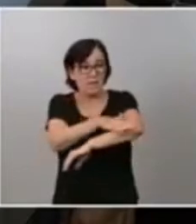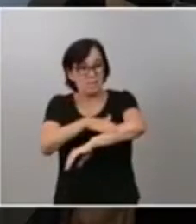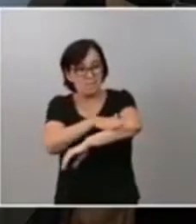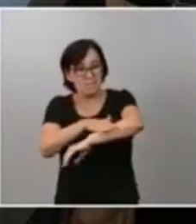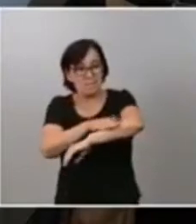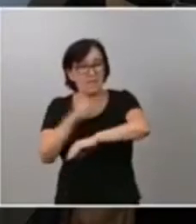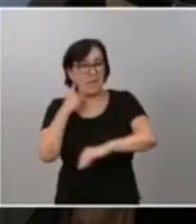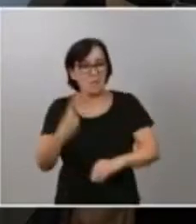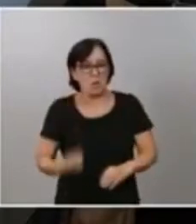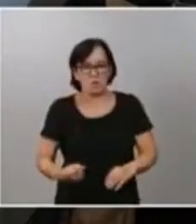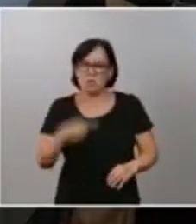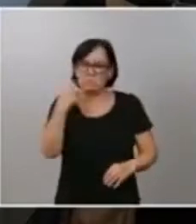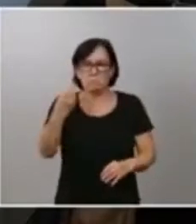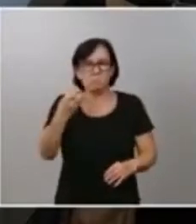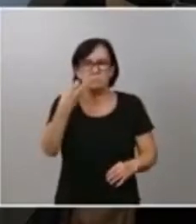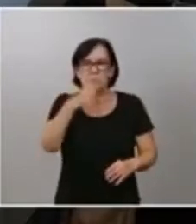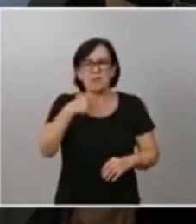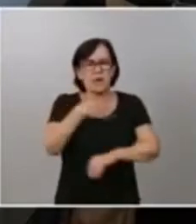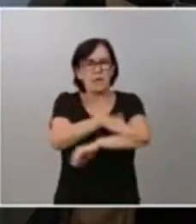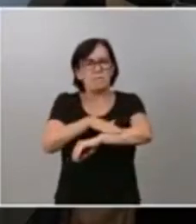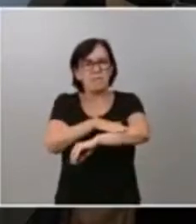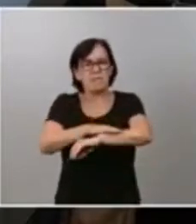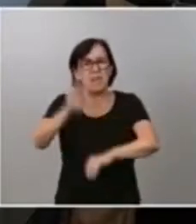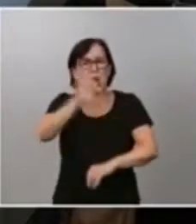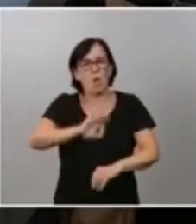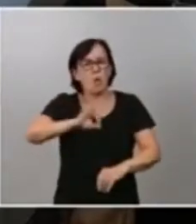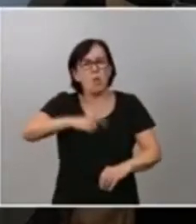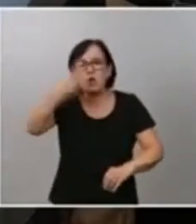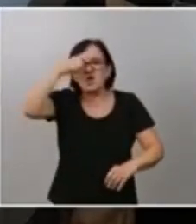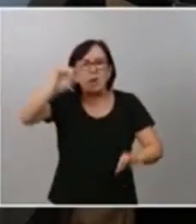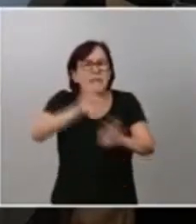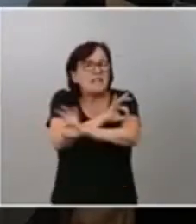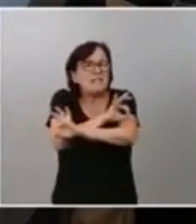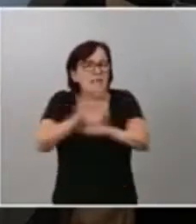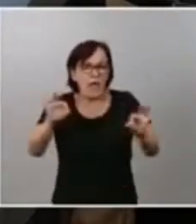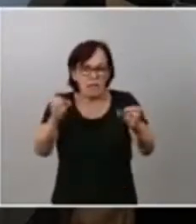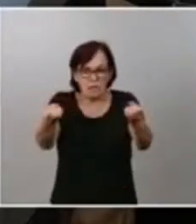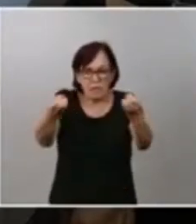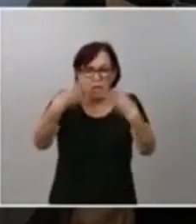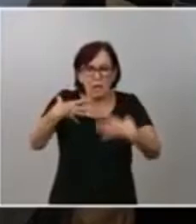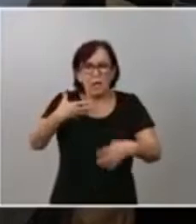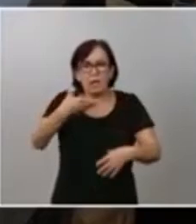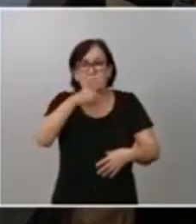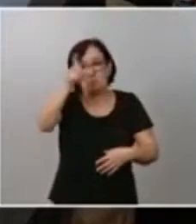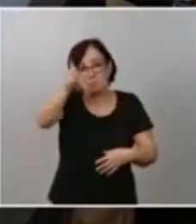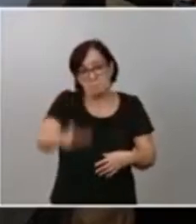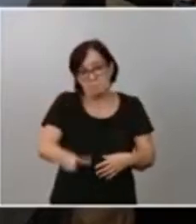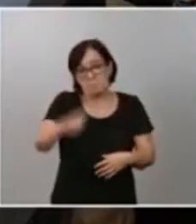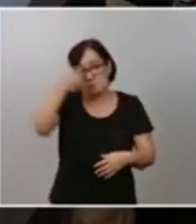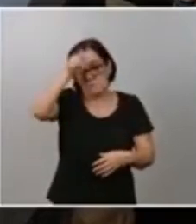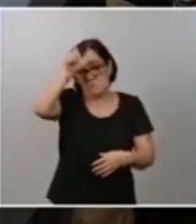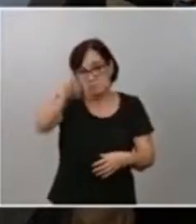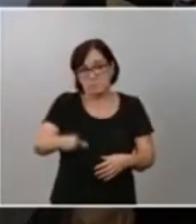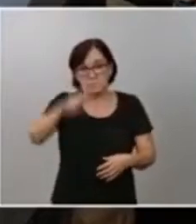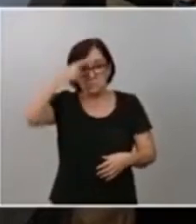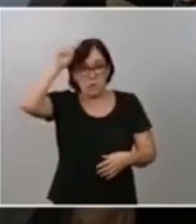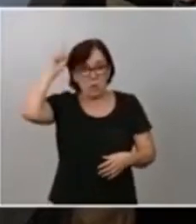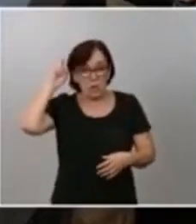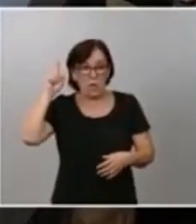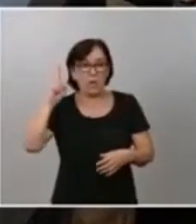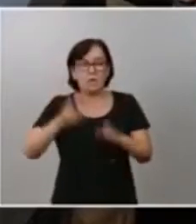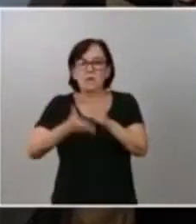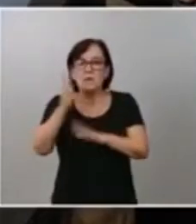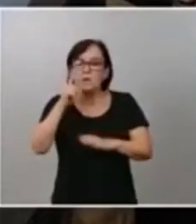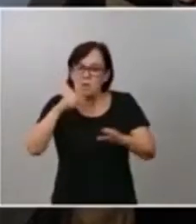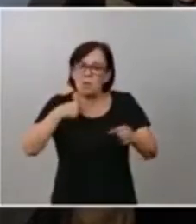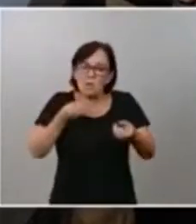que los ministros de Podemos no tenían conocimiento de la decisión del rey emérito. Quería saber si usted informó al conjunto del Gobierno